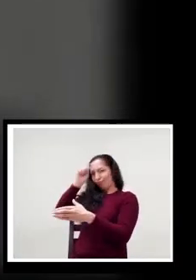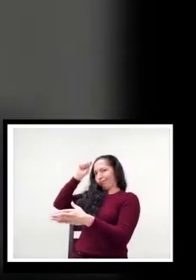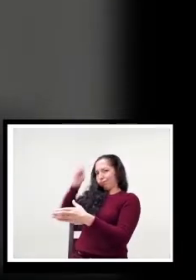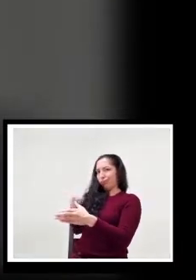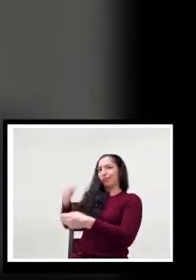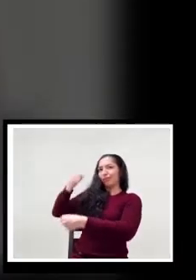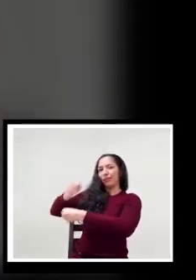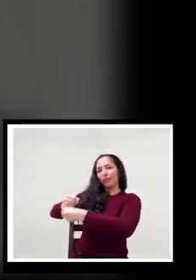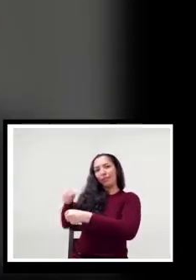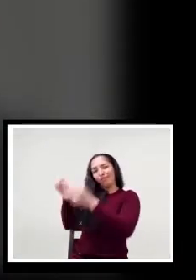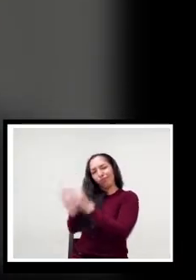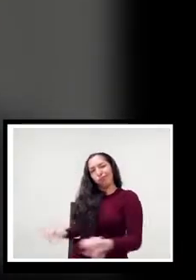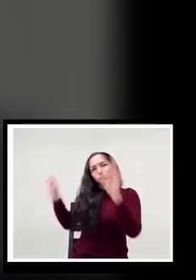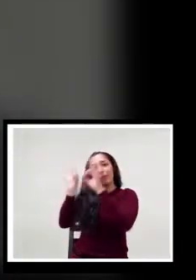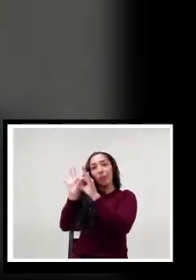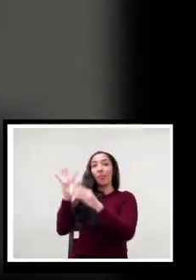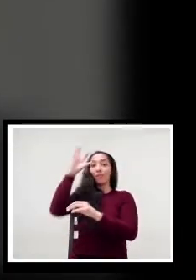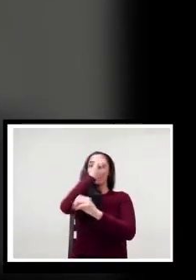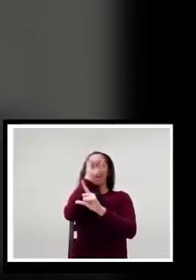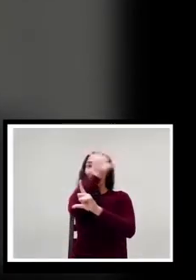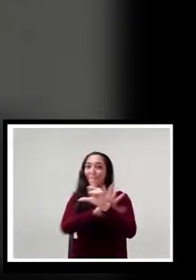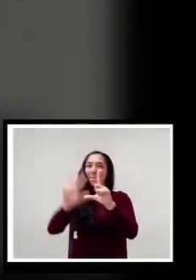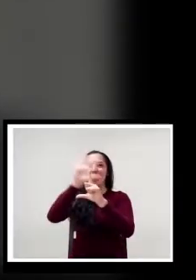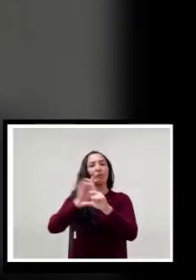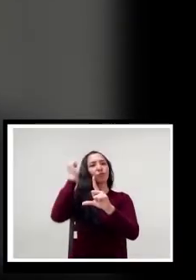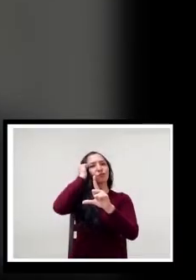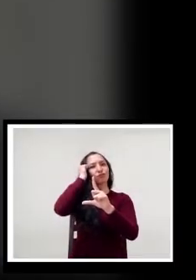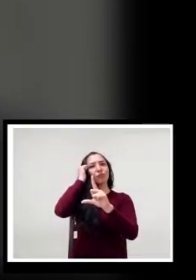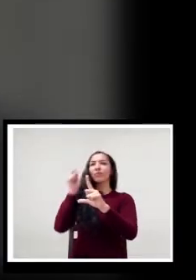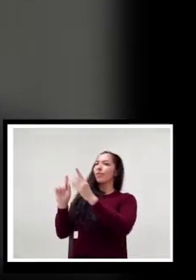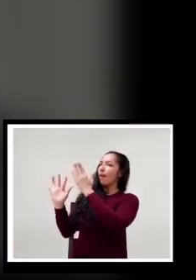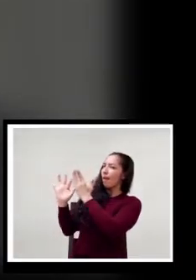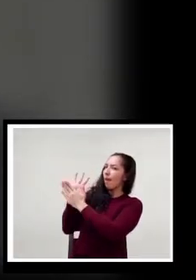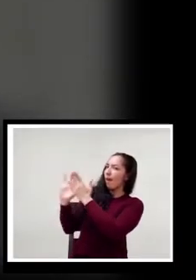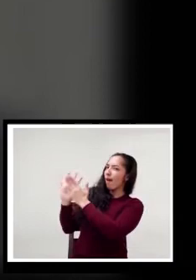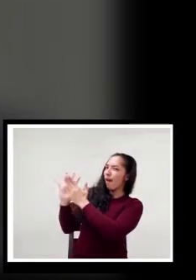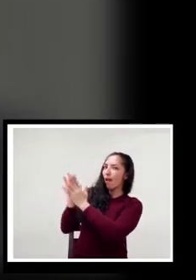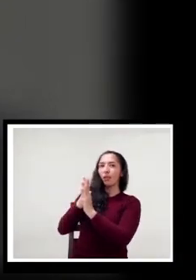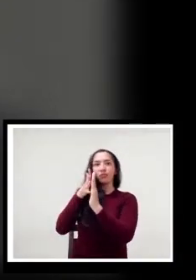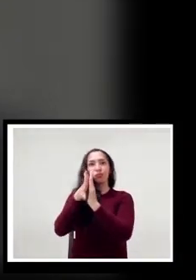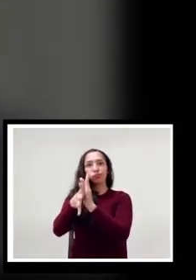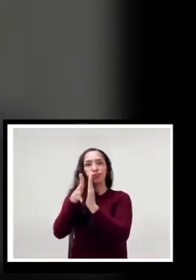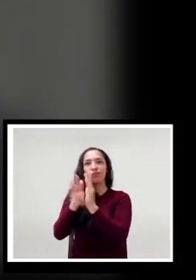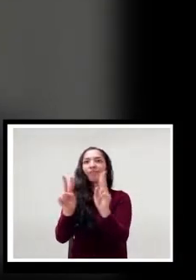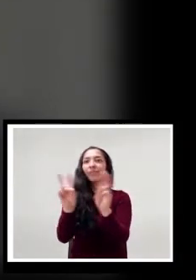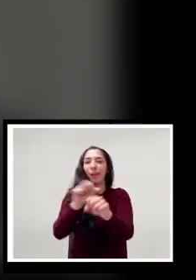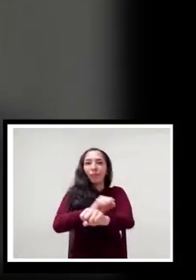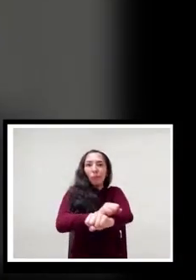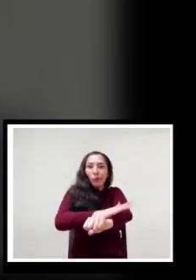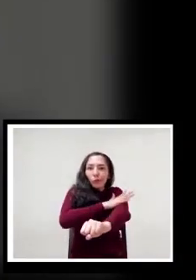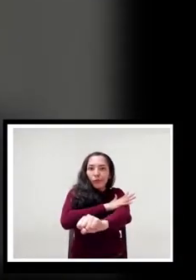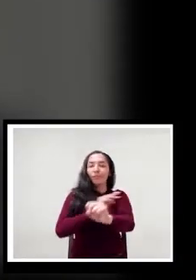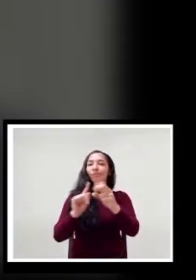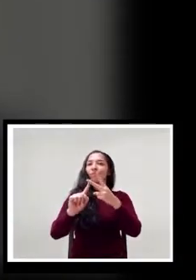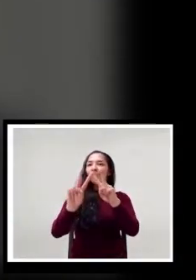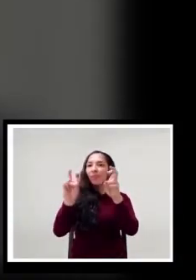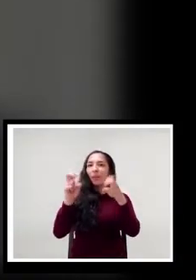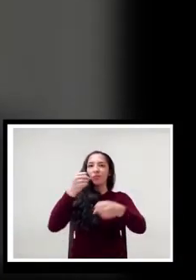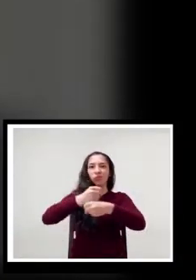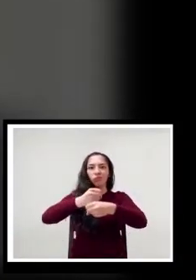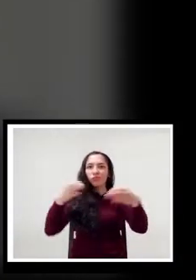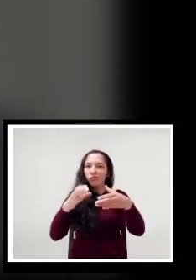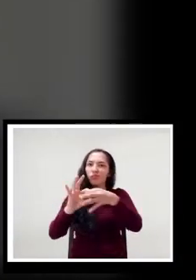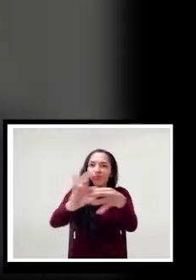análisis de las narrativas en los videos de los docentes sobre situaciones emocionales, trabajo colaborativo,